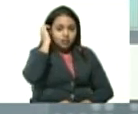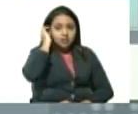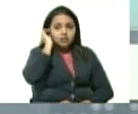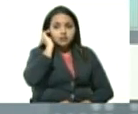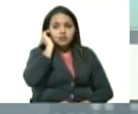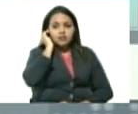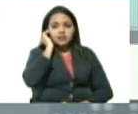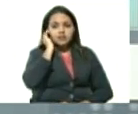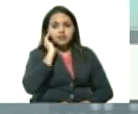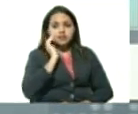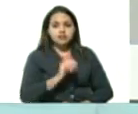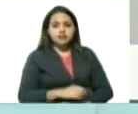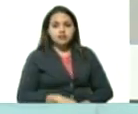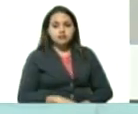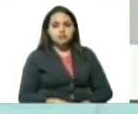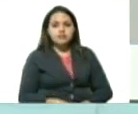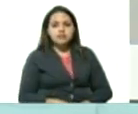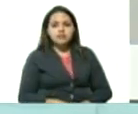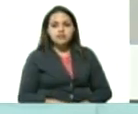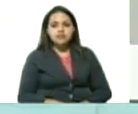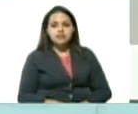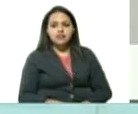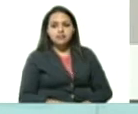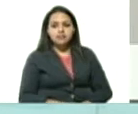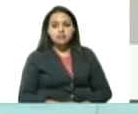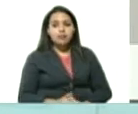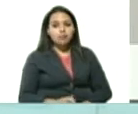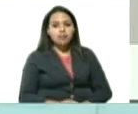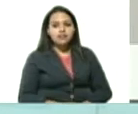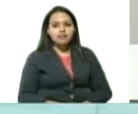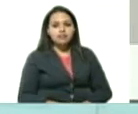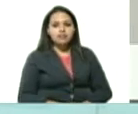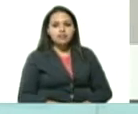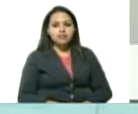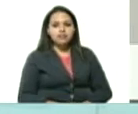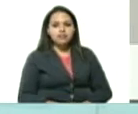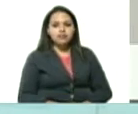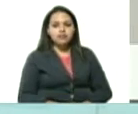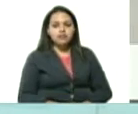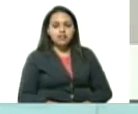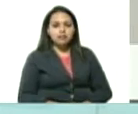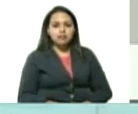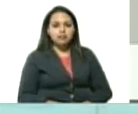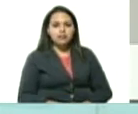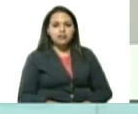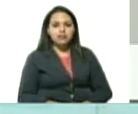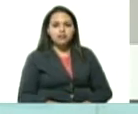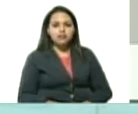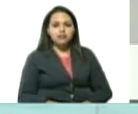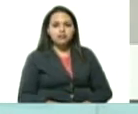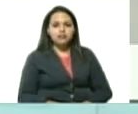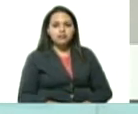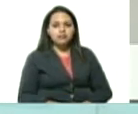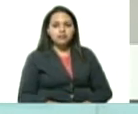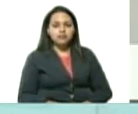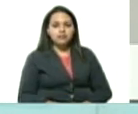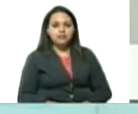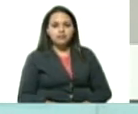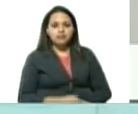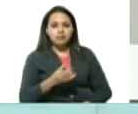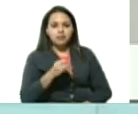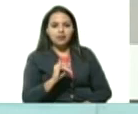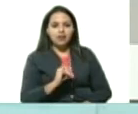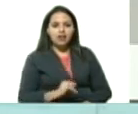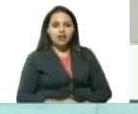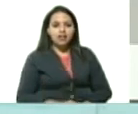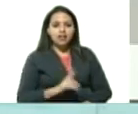veintiséis personas ya afortunadamente todos asintomáticos y aislados de allí hemos tenido otros focos